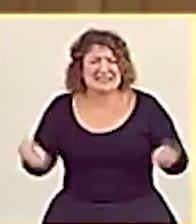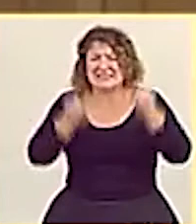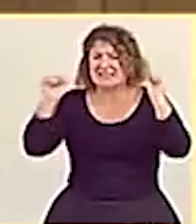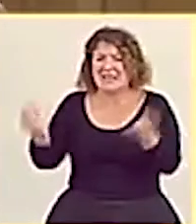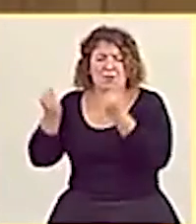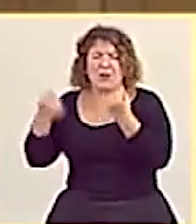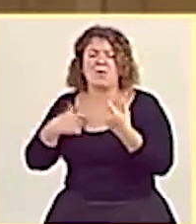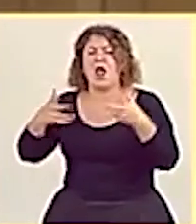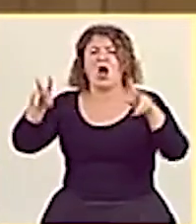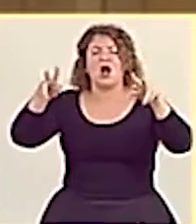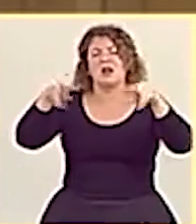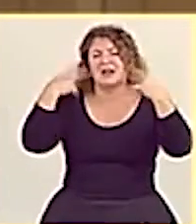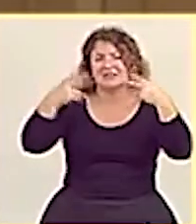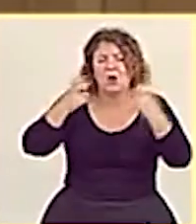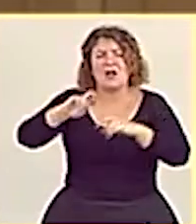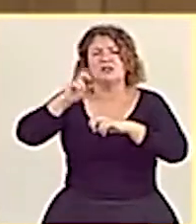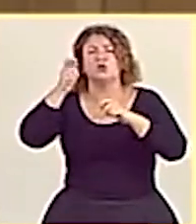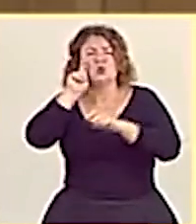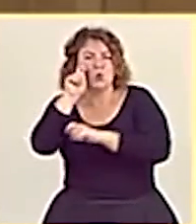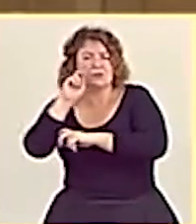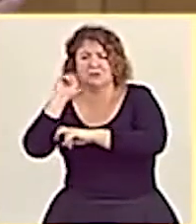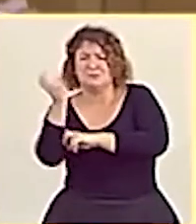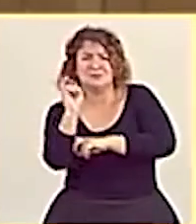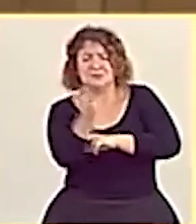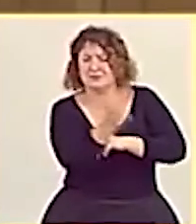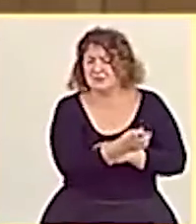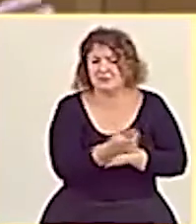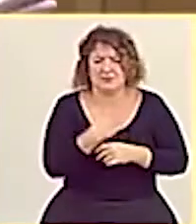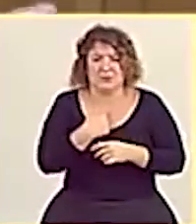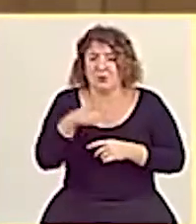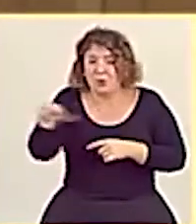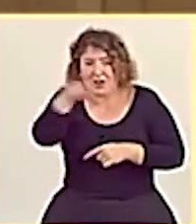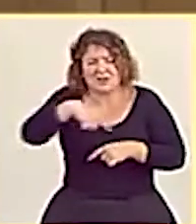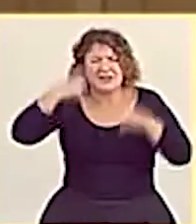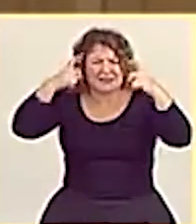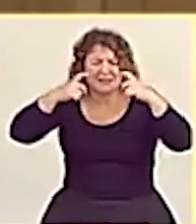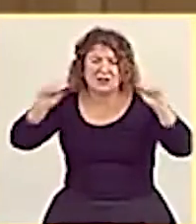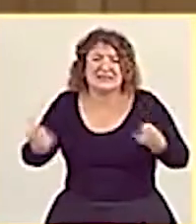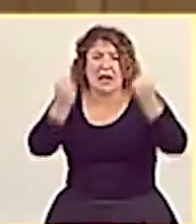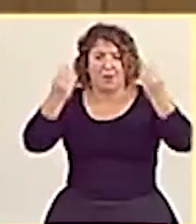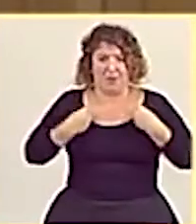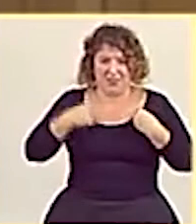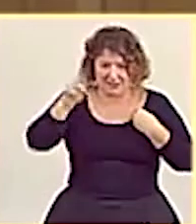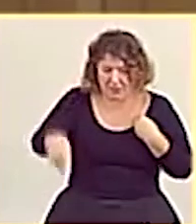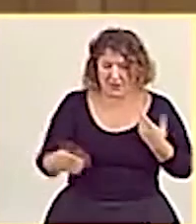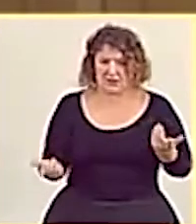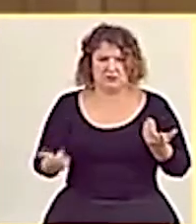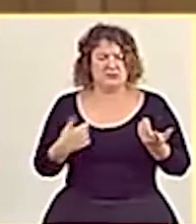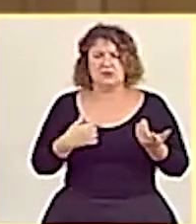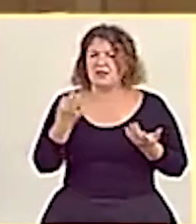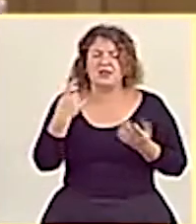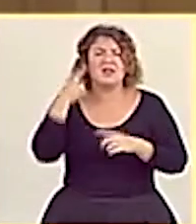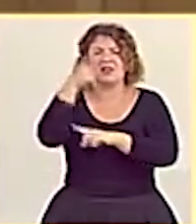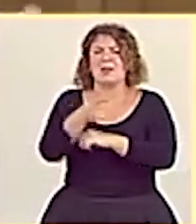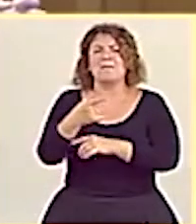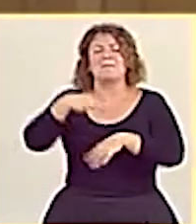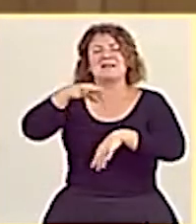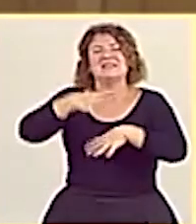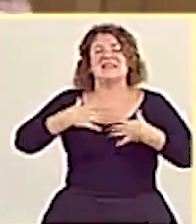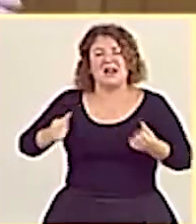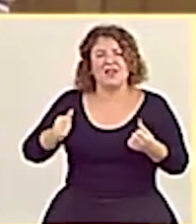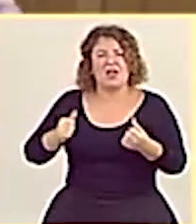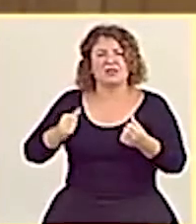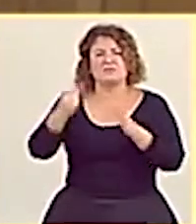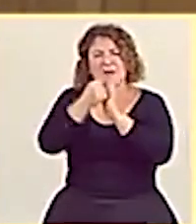sectores que se están desangrando para salvar vidas, para que podamos decretar medidas sanitarias contundentes sin tener miedo de